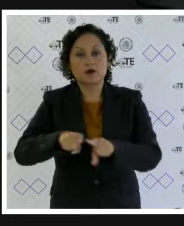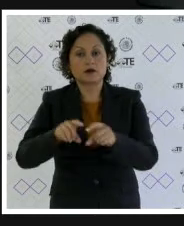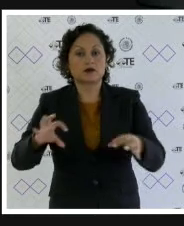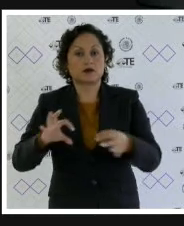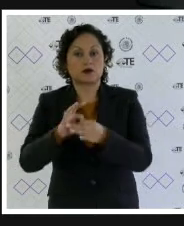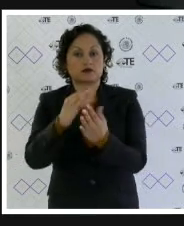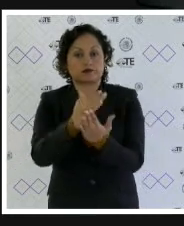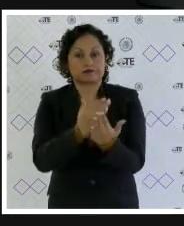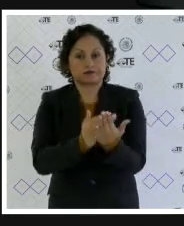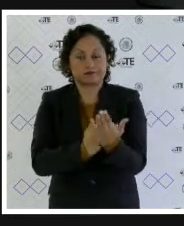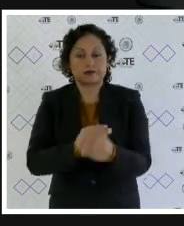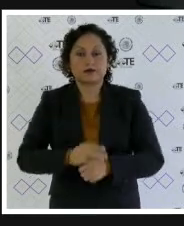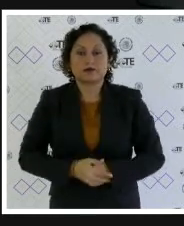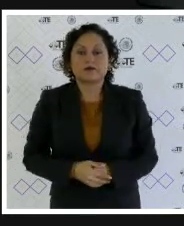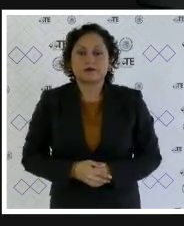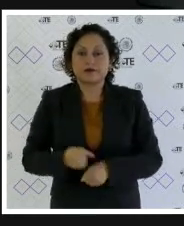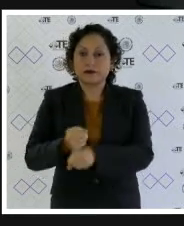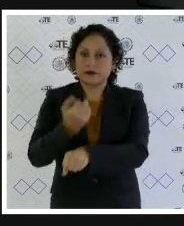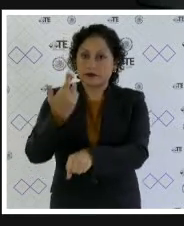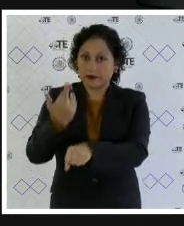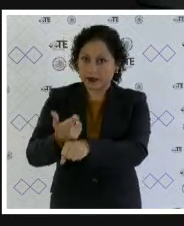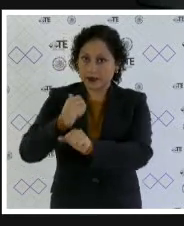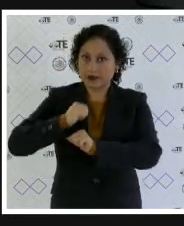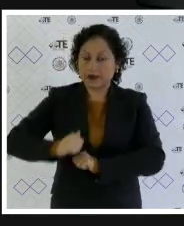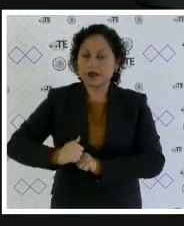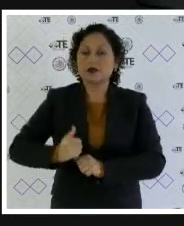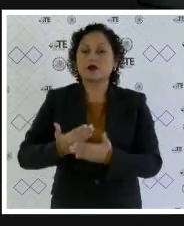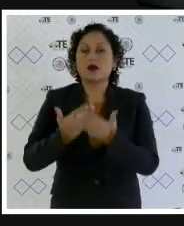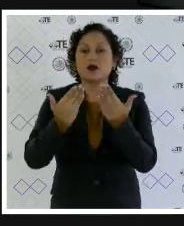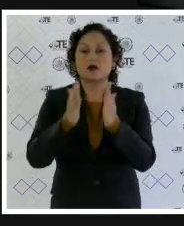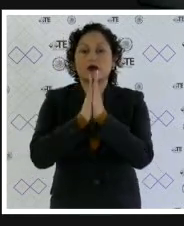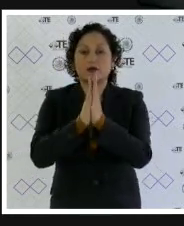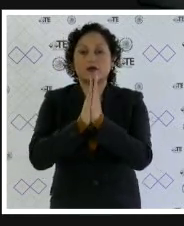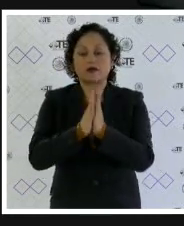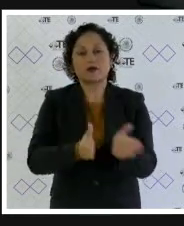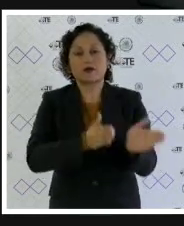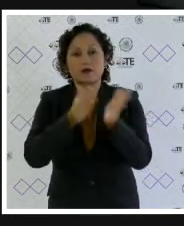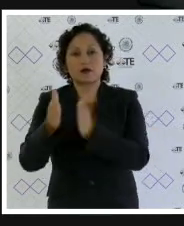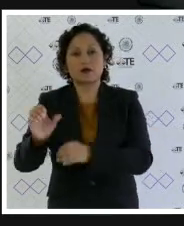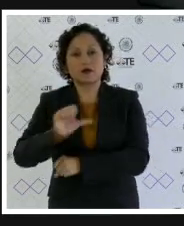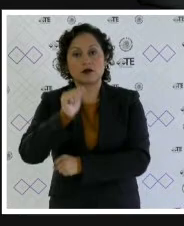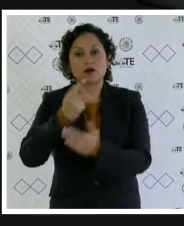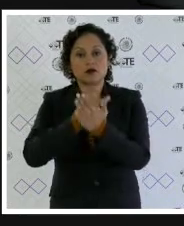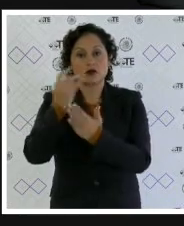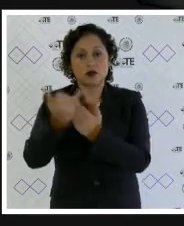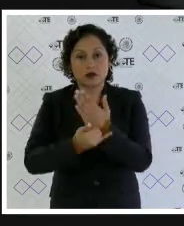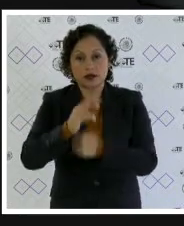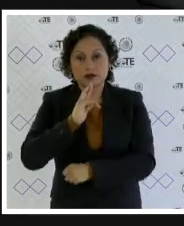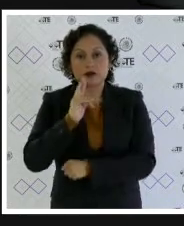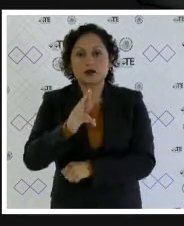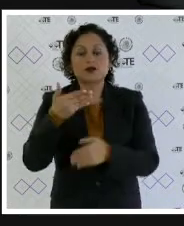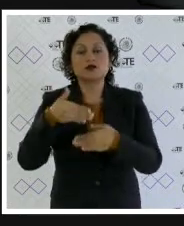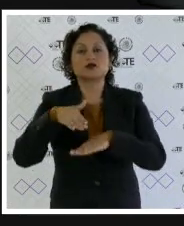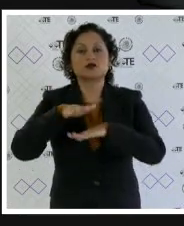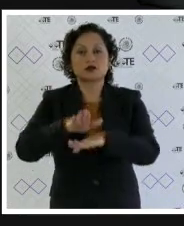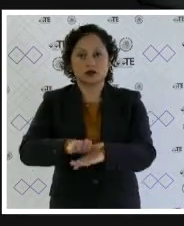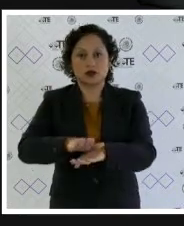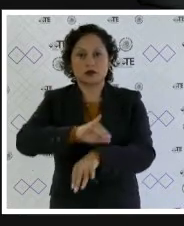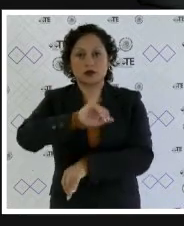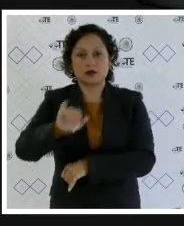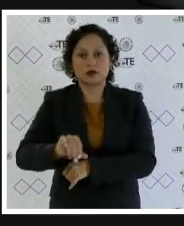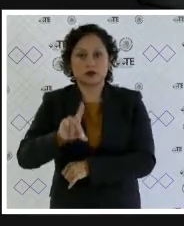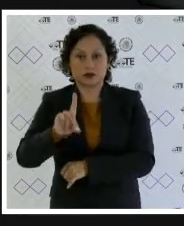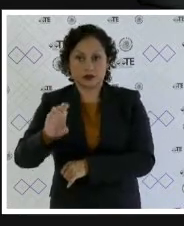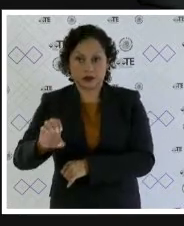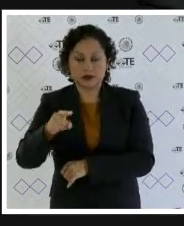sentencia señor secretario ahora le voy a pedir que dé cuenta con los proyectos de resolución relativos al juicio de la ciudadanía